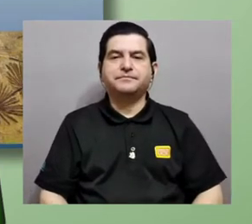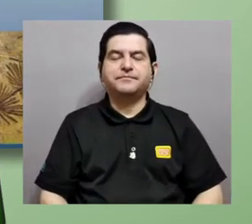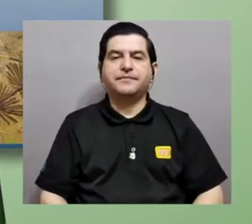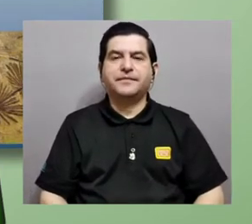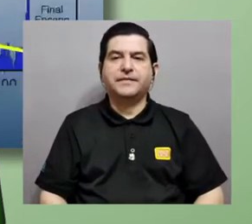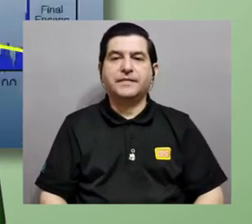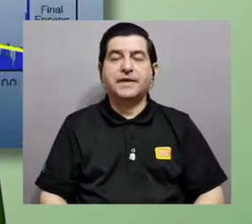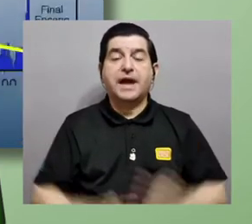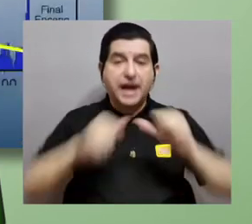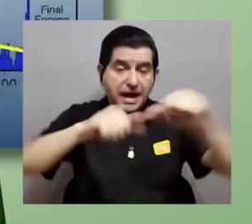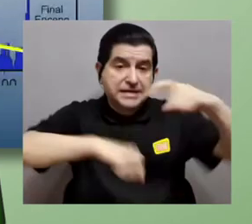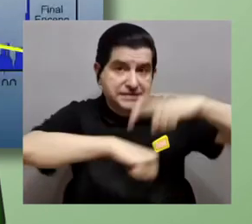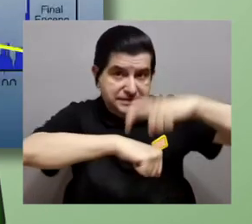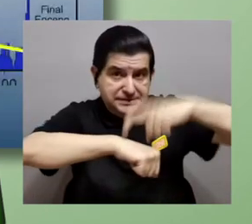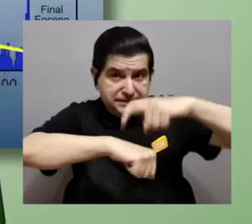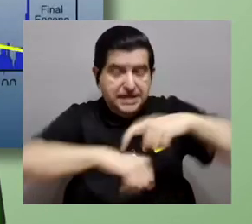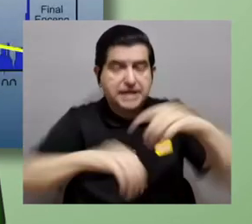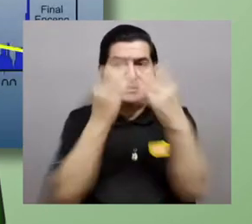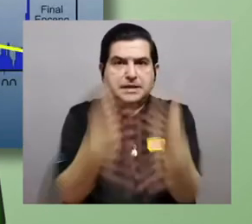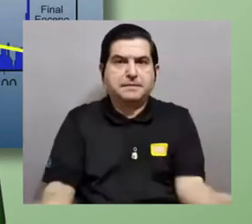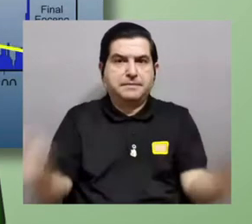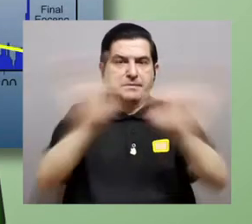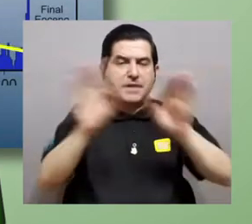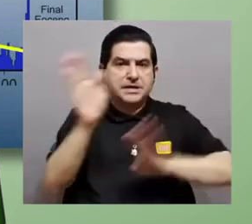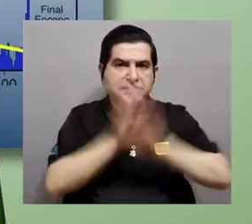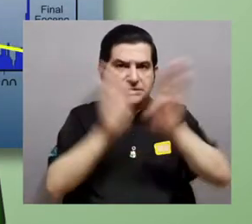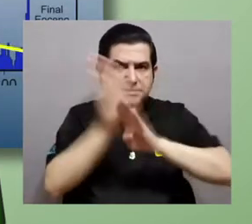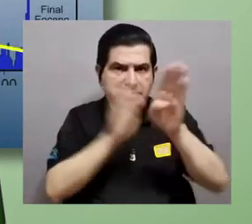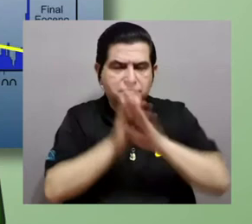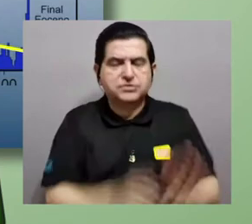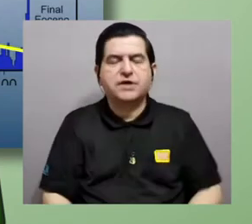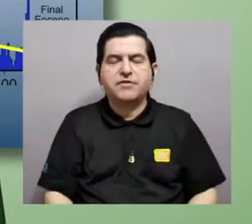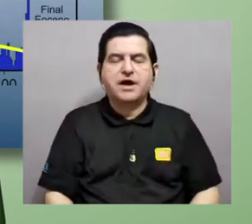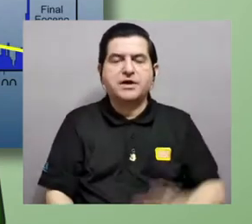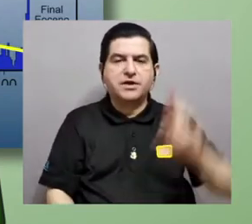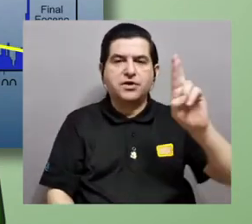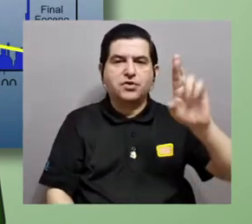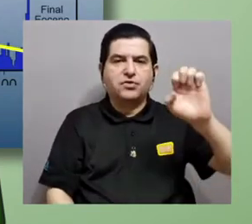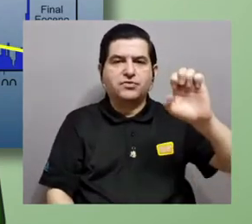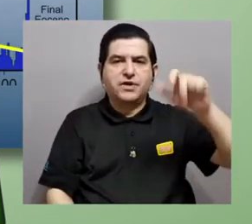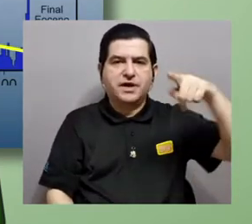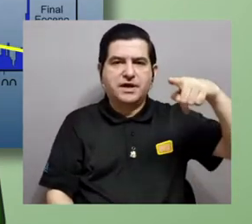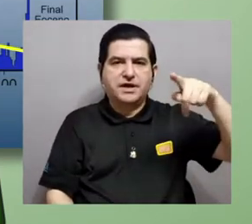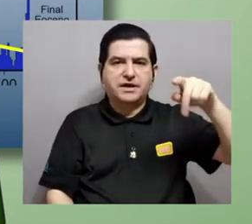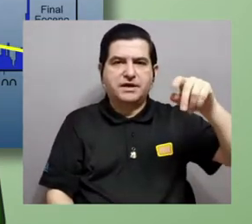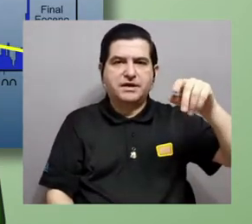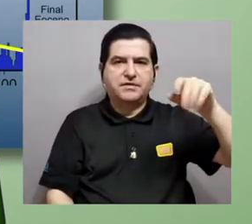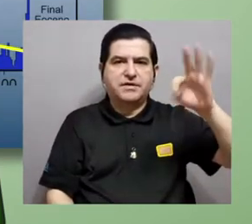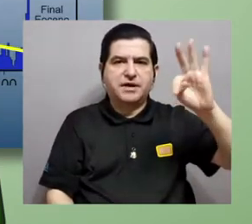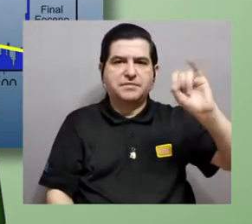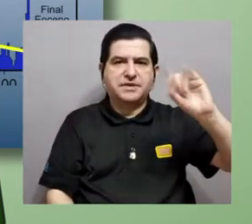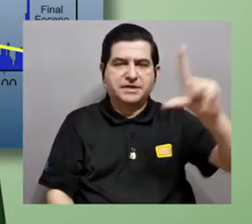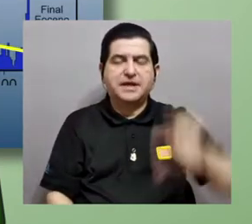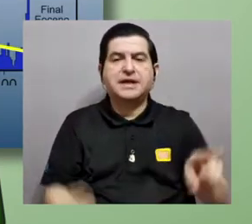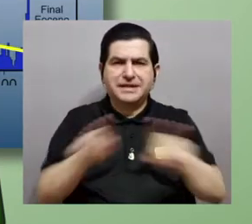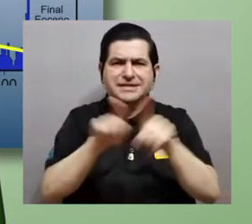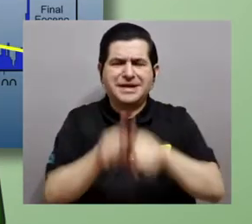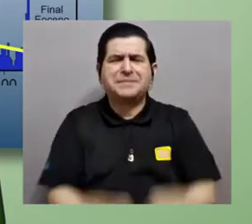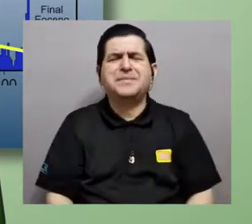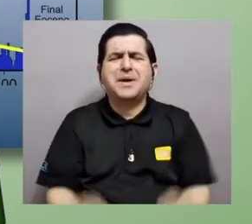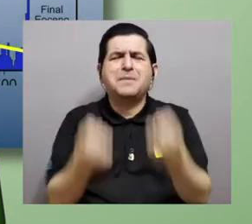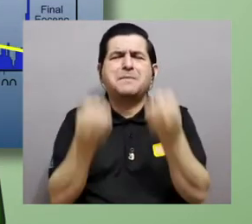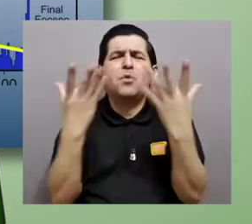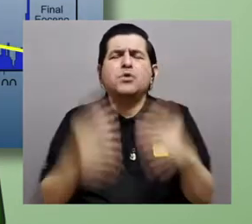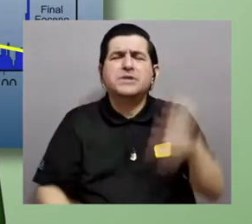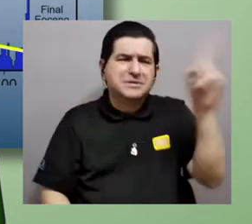En el Pérmico, lo más destacable, aparte de todo el desarrollo de los reptiles y de formas continentales, es una gran extinción